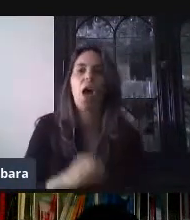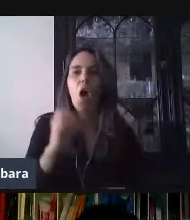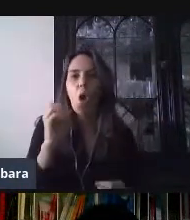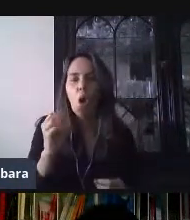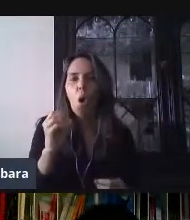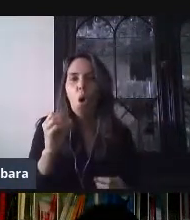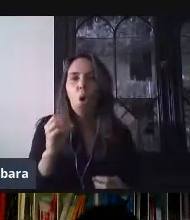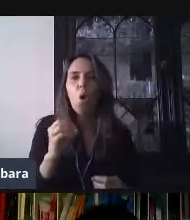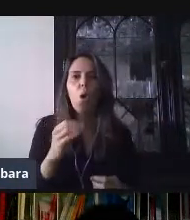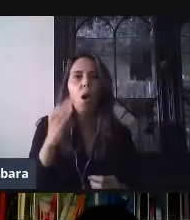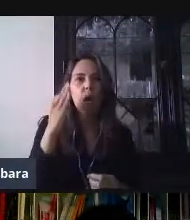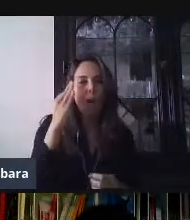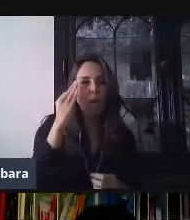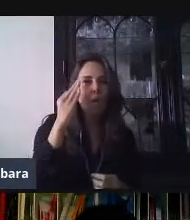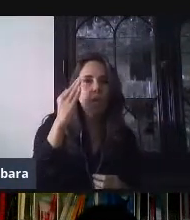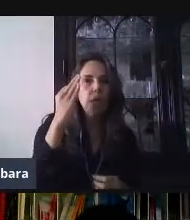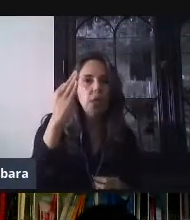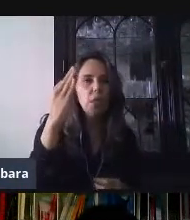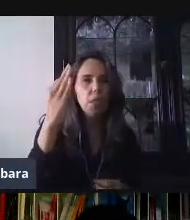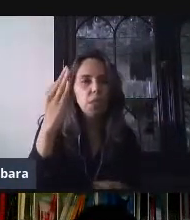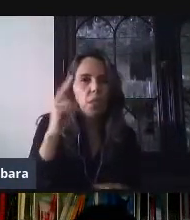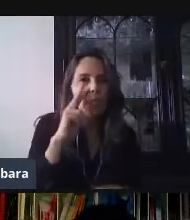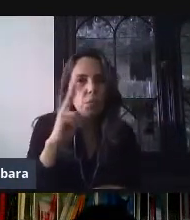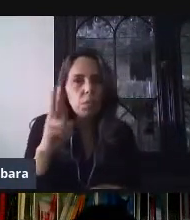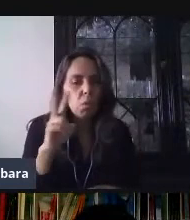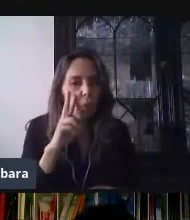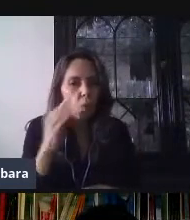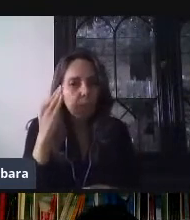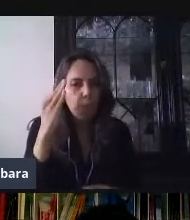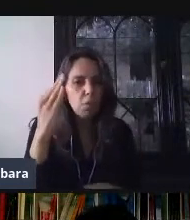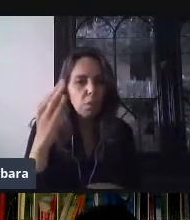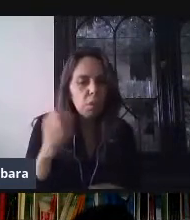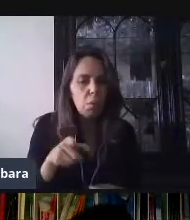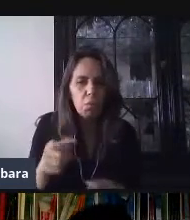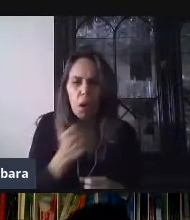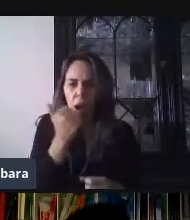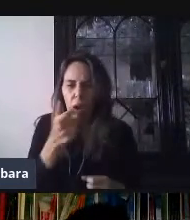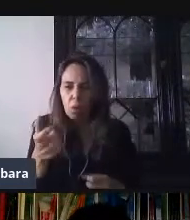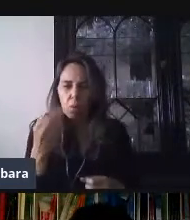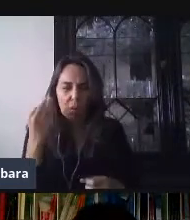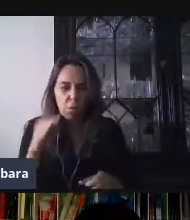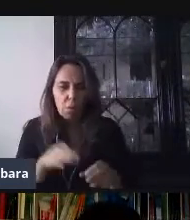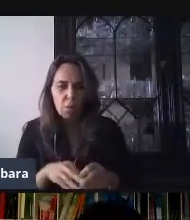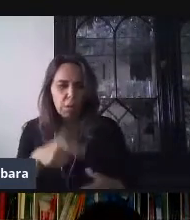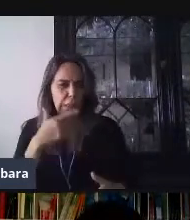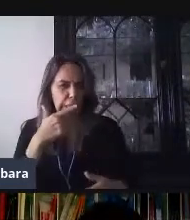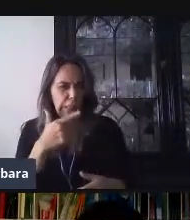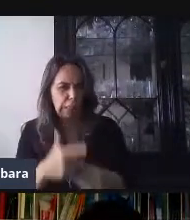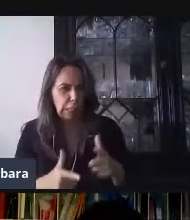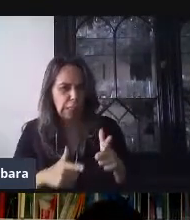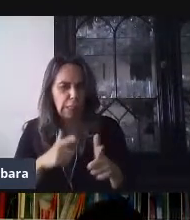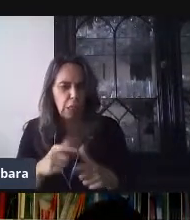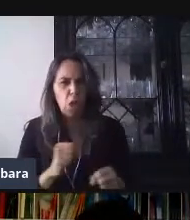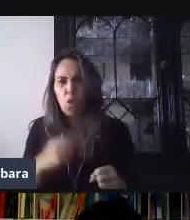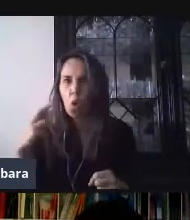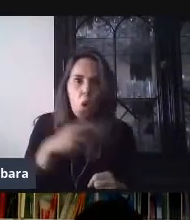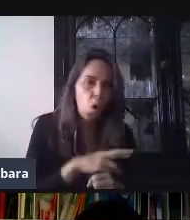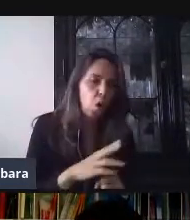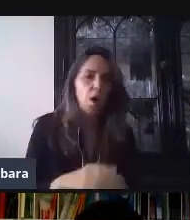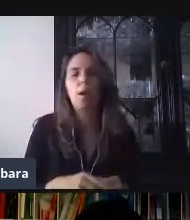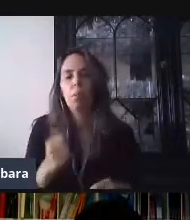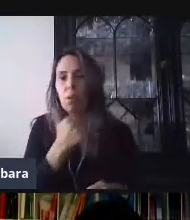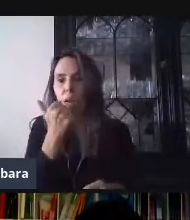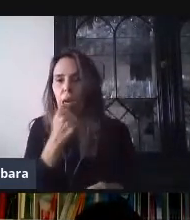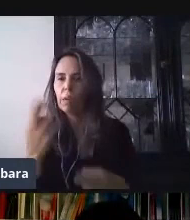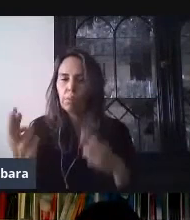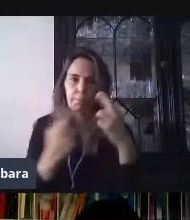cuánto tiempo nuestros alumnos están tardando en contestar nuestro cuestionario. Excelente. Entonces, de esa forma se le da también esa